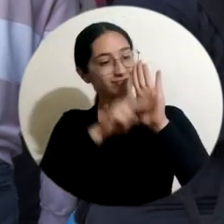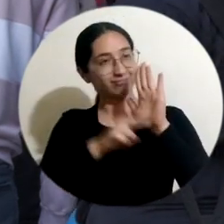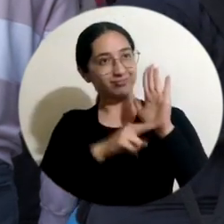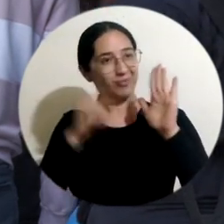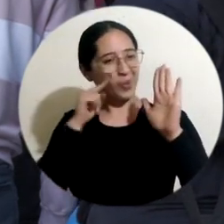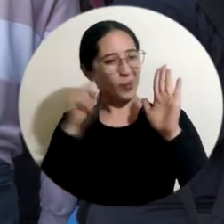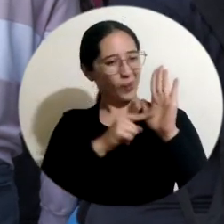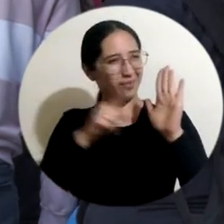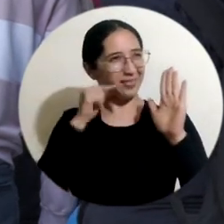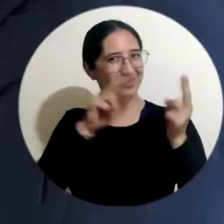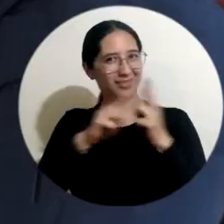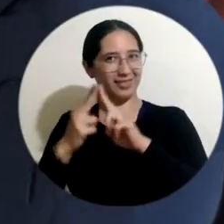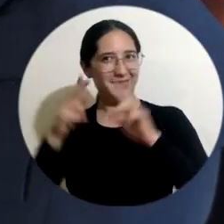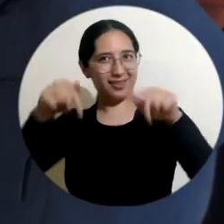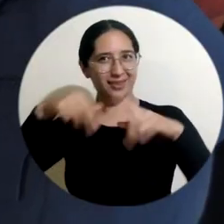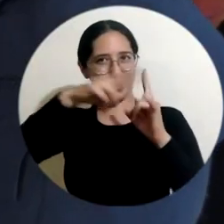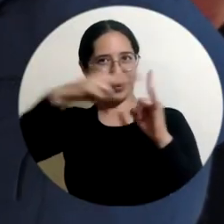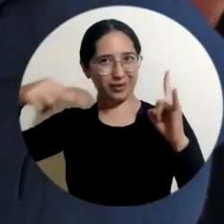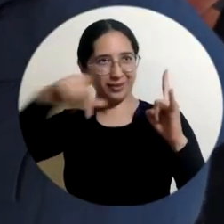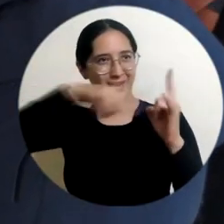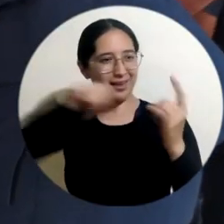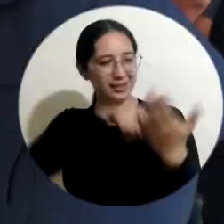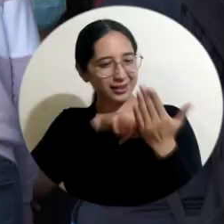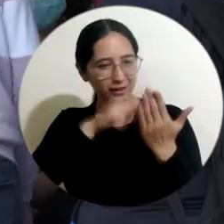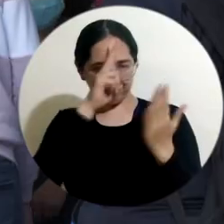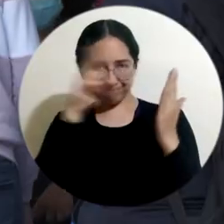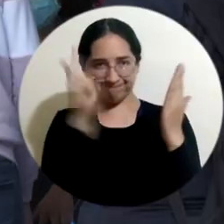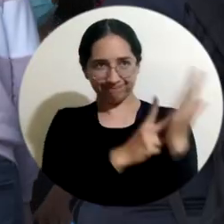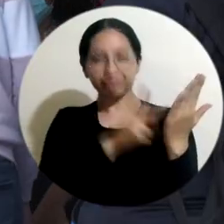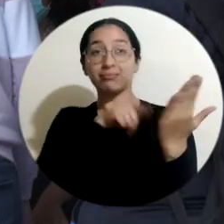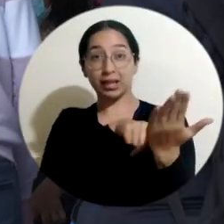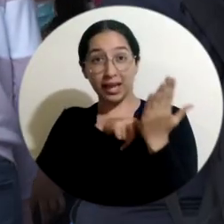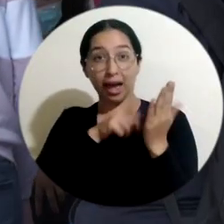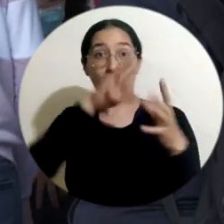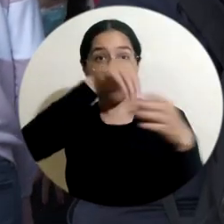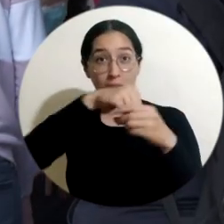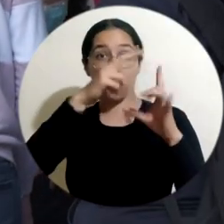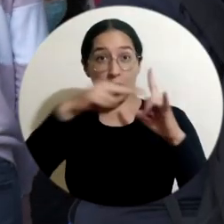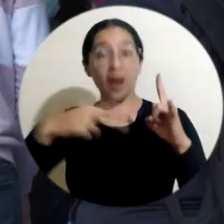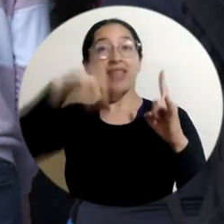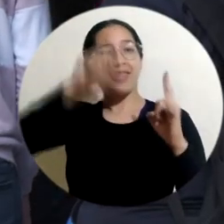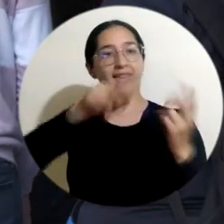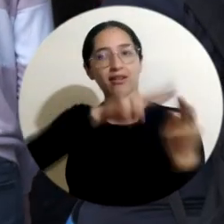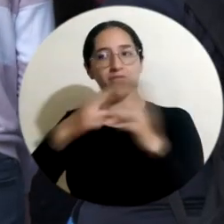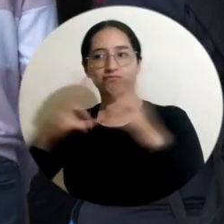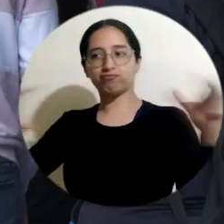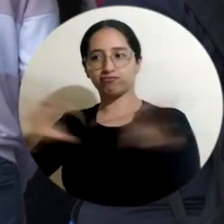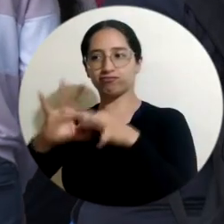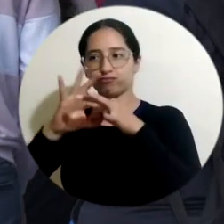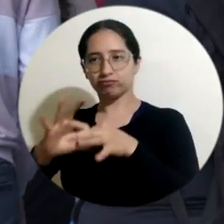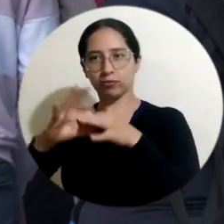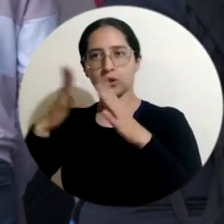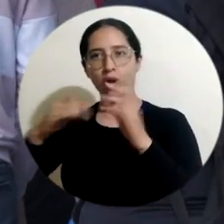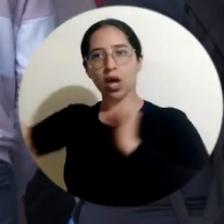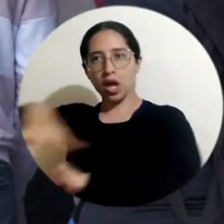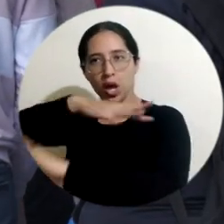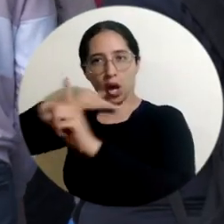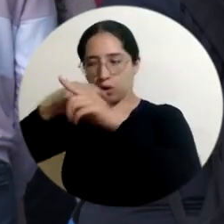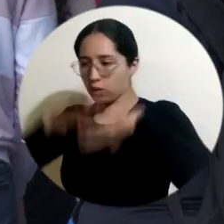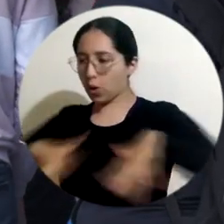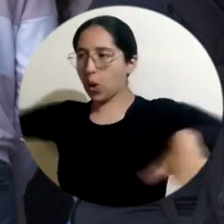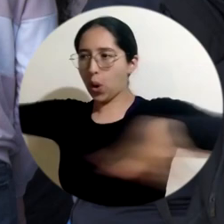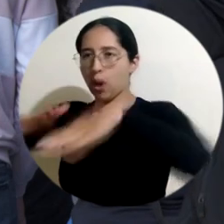lineamientos misionales de nuestra universidad. La institución educativa debe estar conectada con su entorno, debe estar